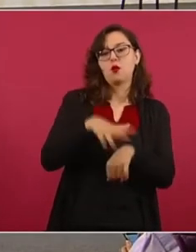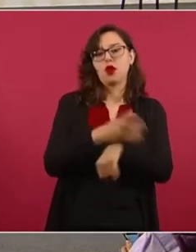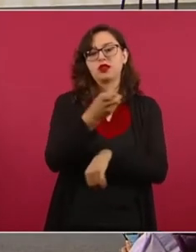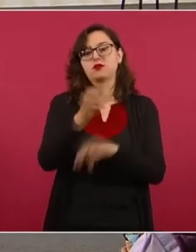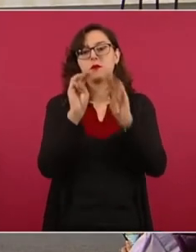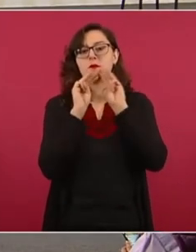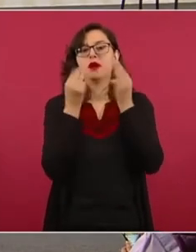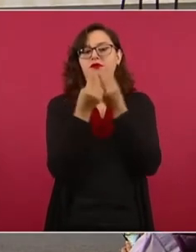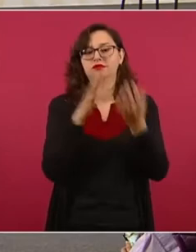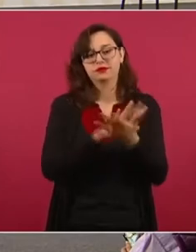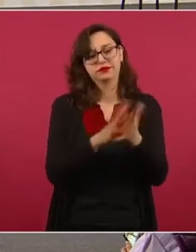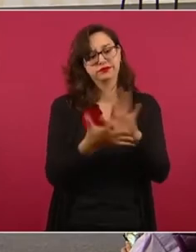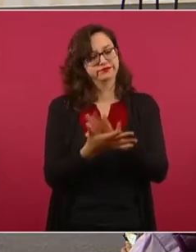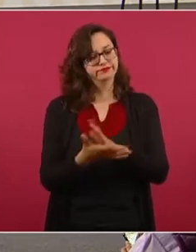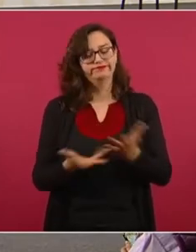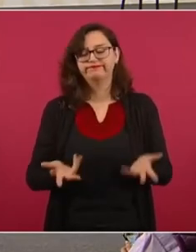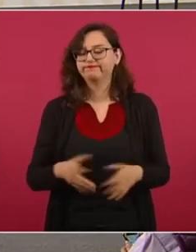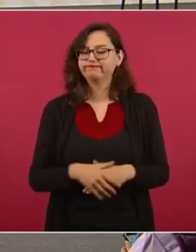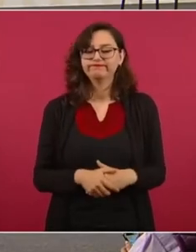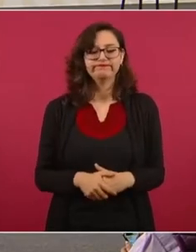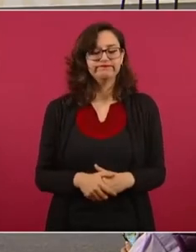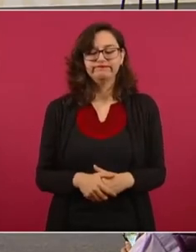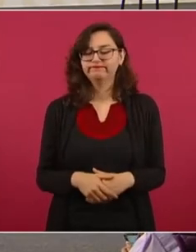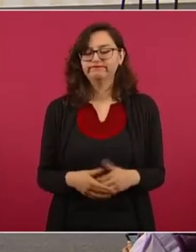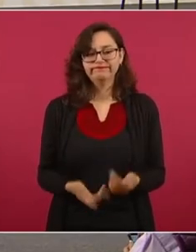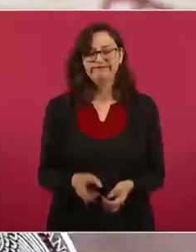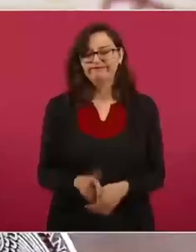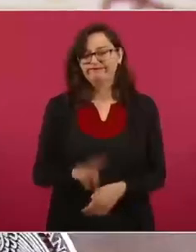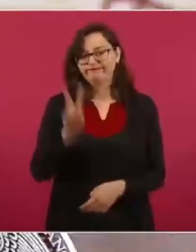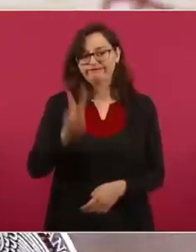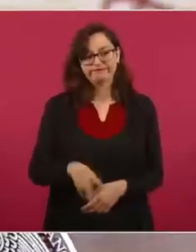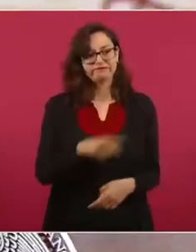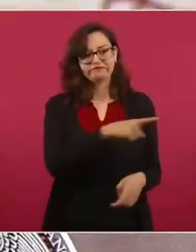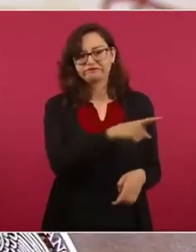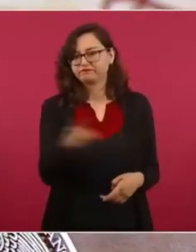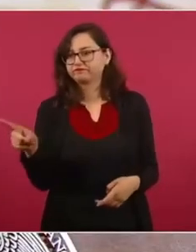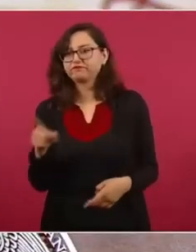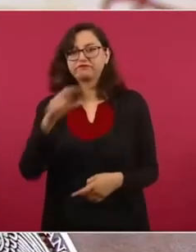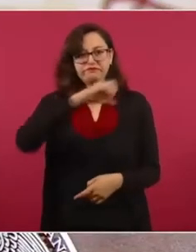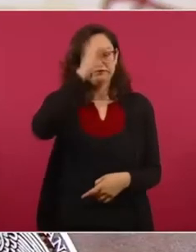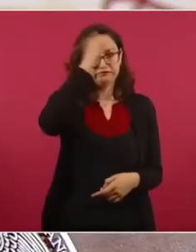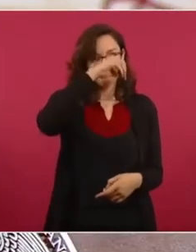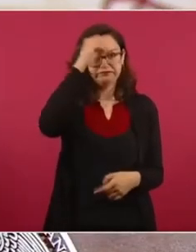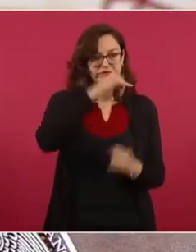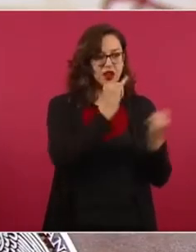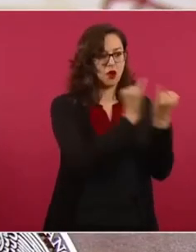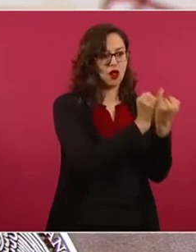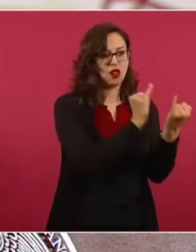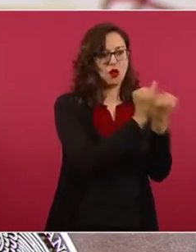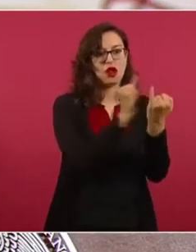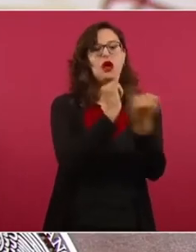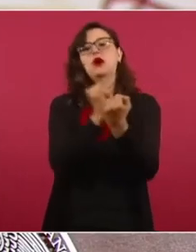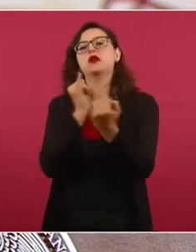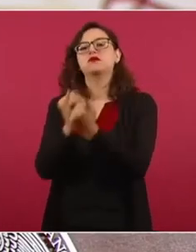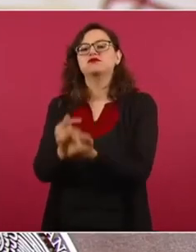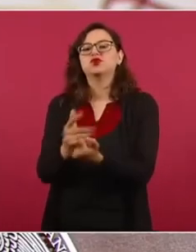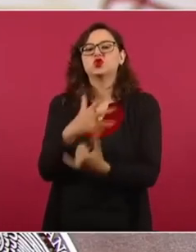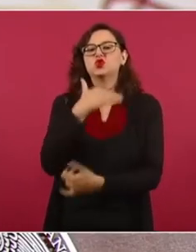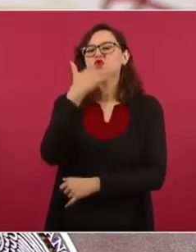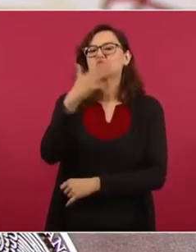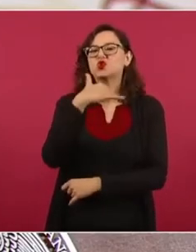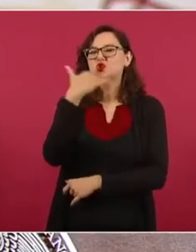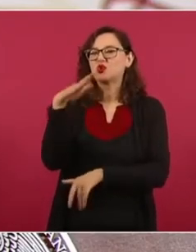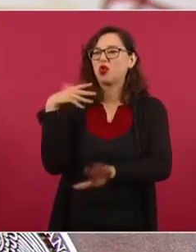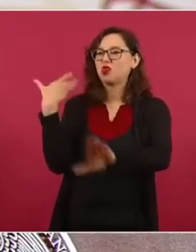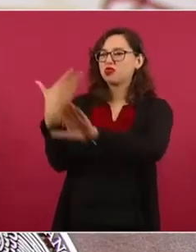Es evidente la colusión de opiniones sincronizadas como parte de una guerra sucia que se vivió